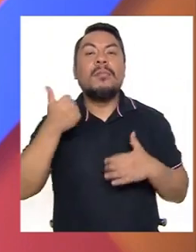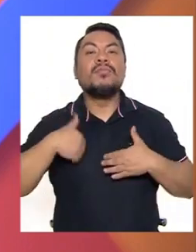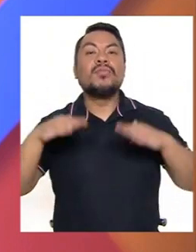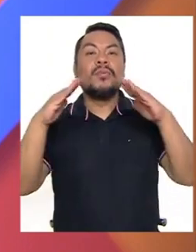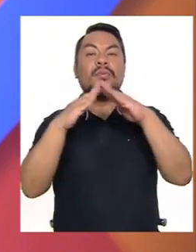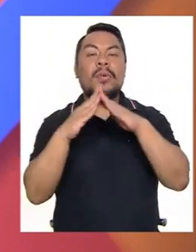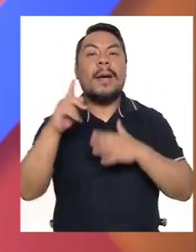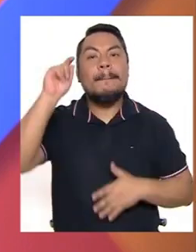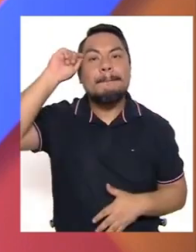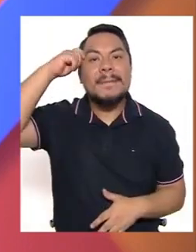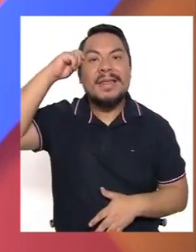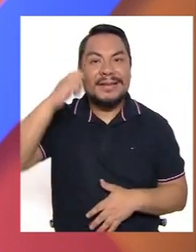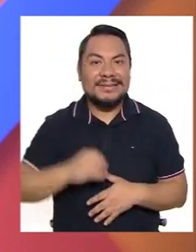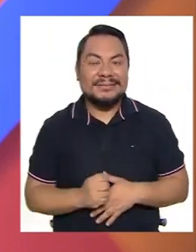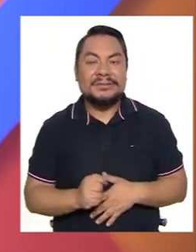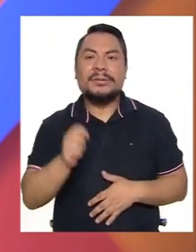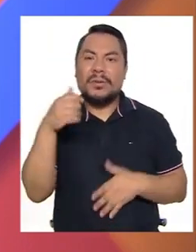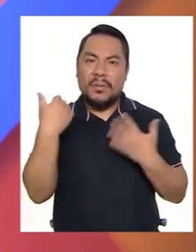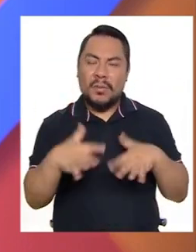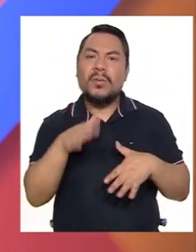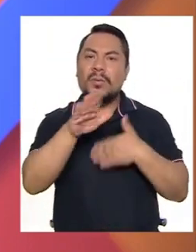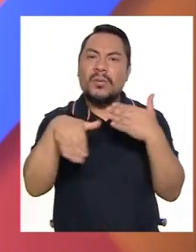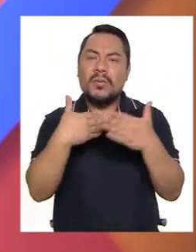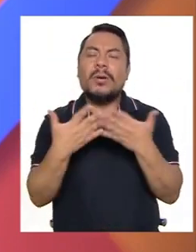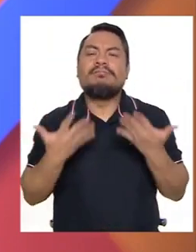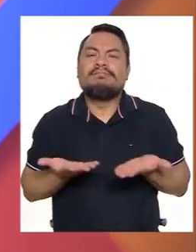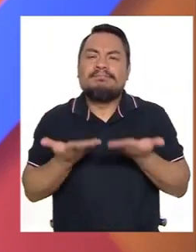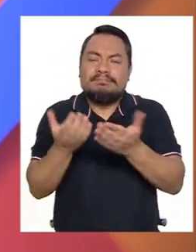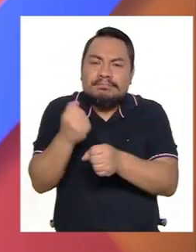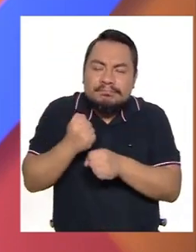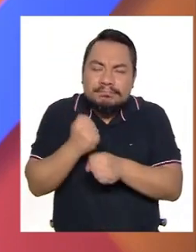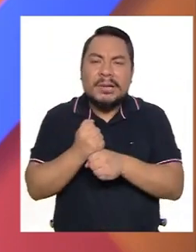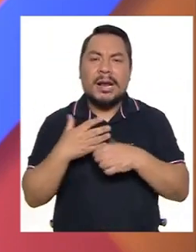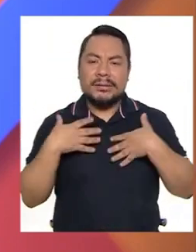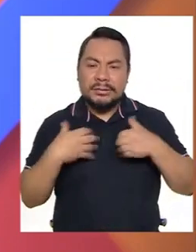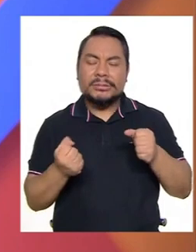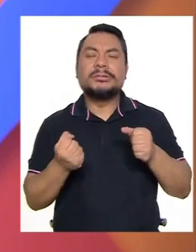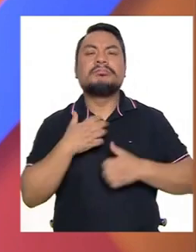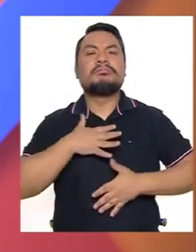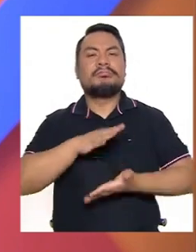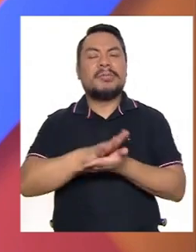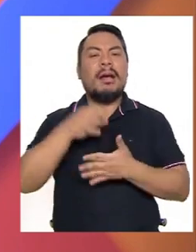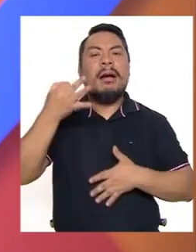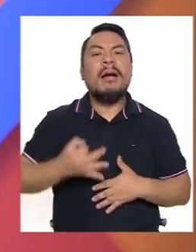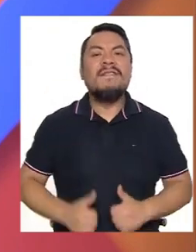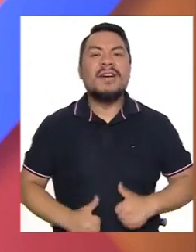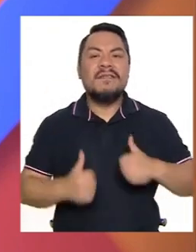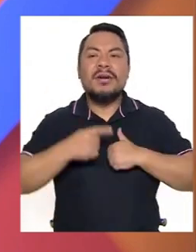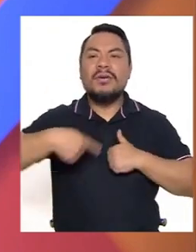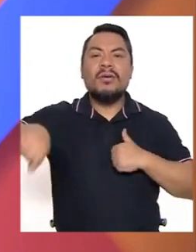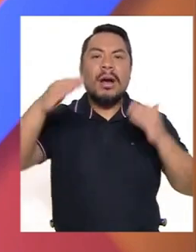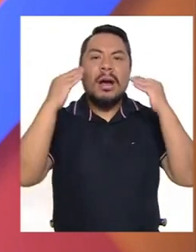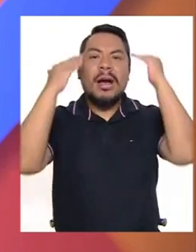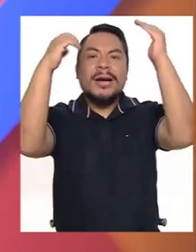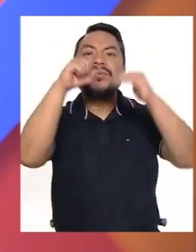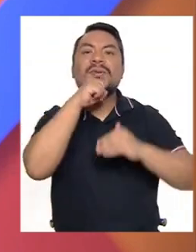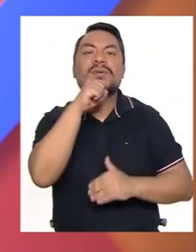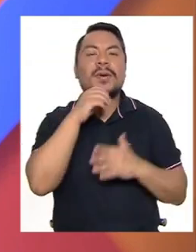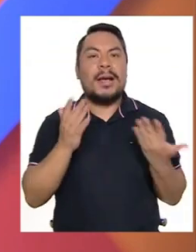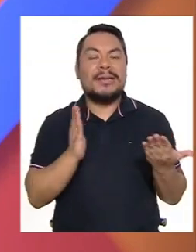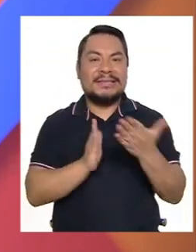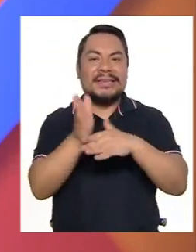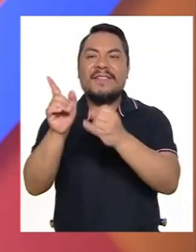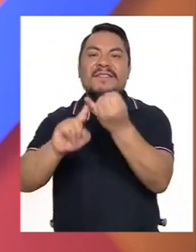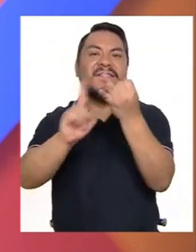Municipalidad de Magdalena, que resalta la firme dedicación por la salud, bienestar y calidad de vida de los adultos mayores